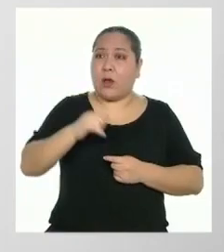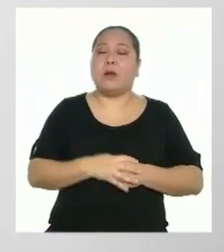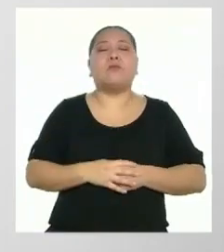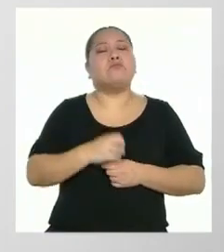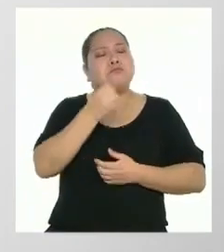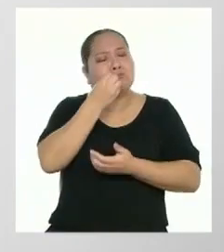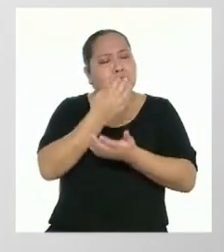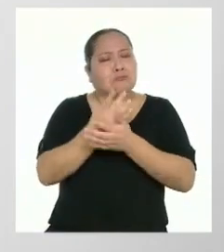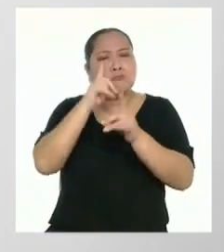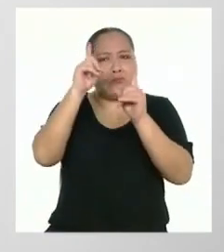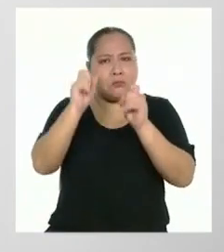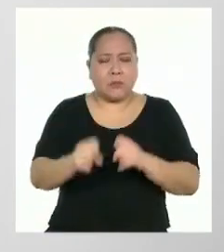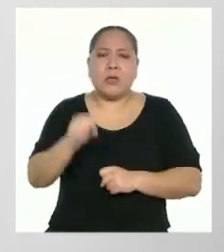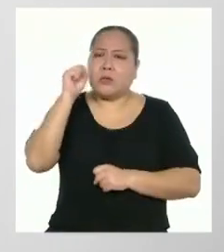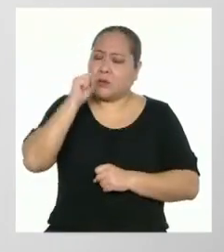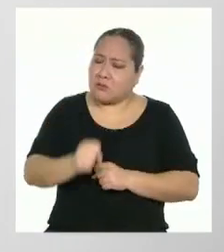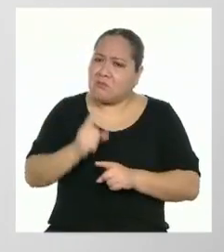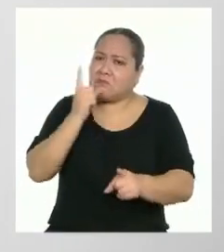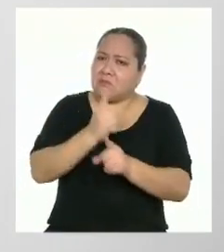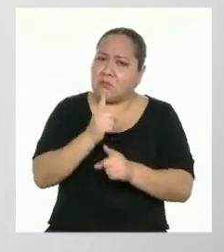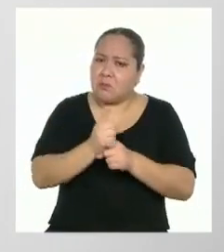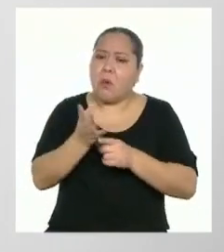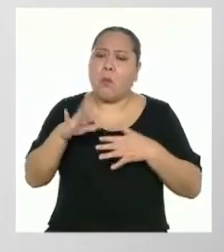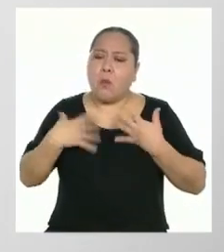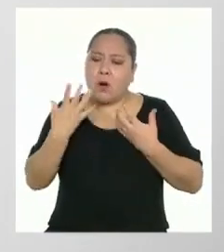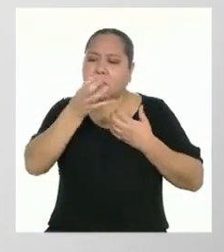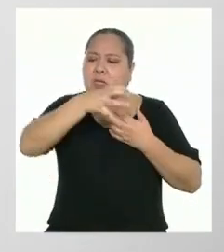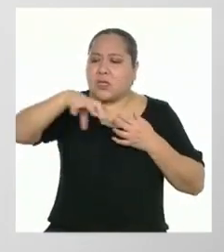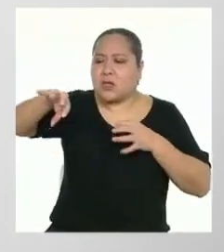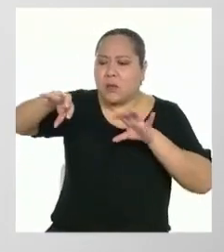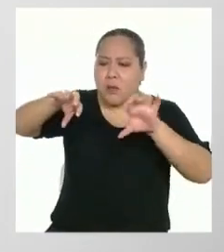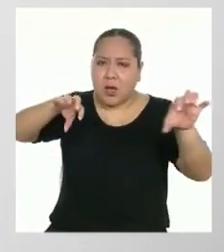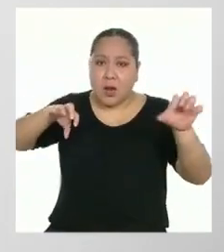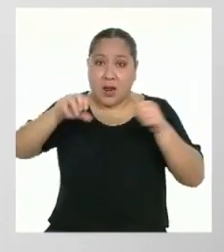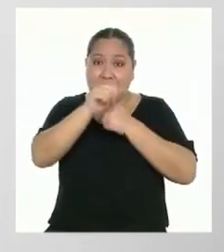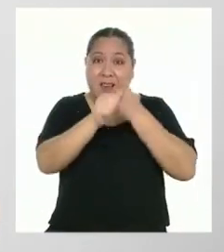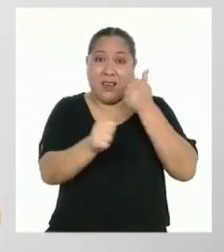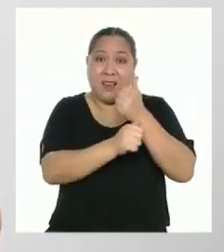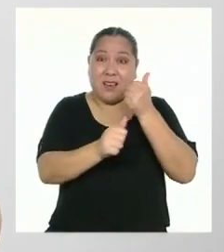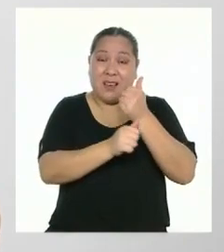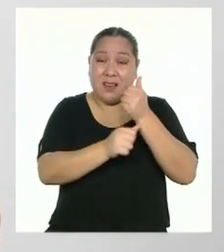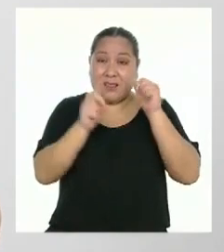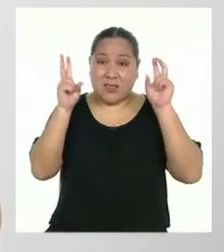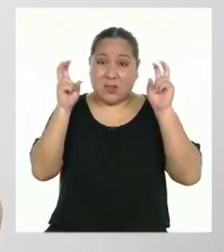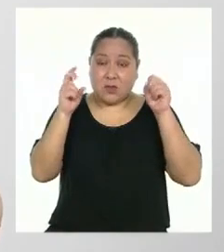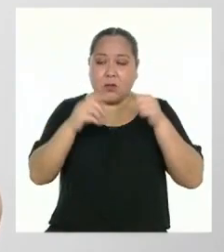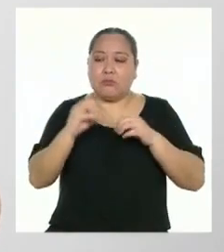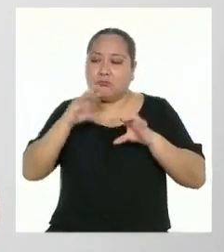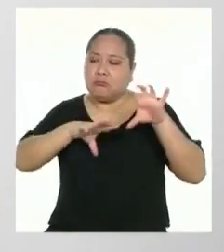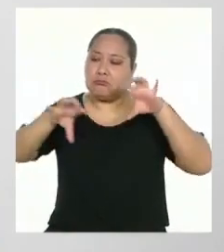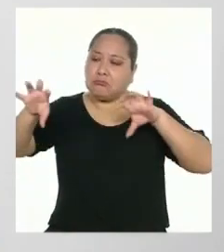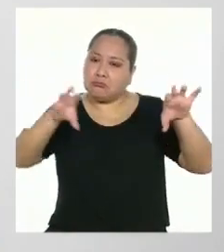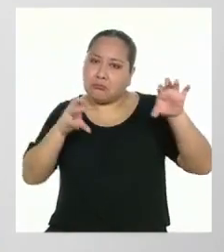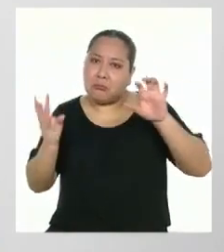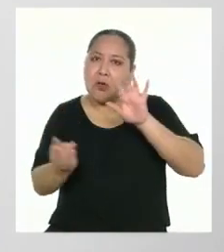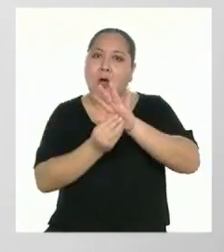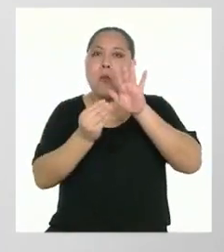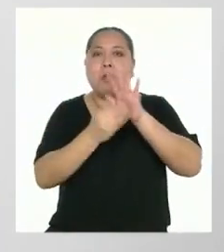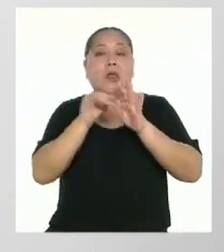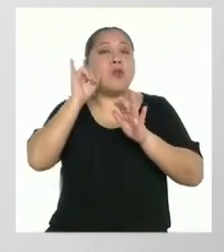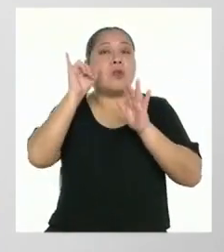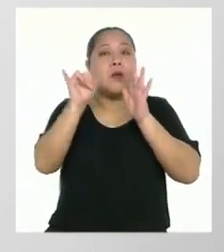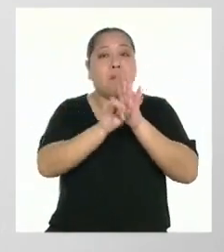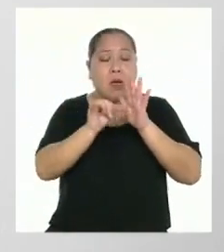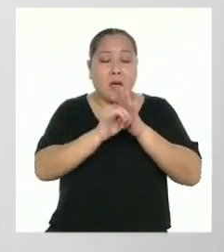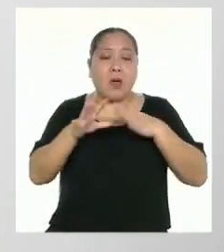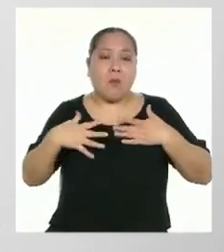Efectivamente, podría separar la información de cada subtítulo, reorganizarla, agregarle una imagen